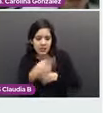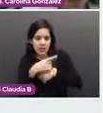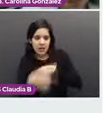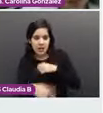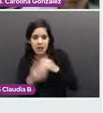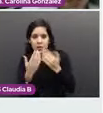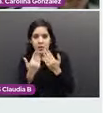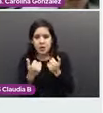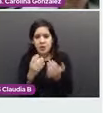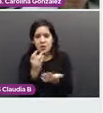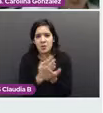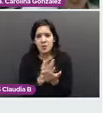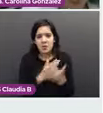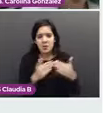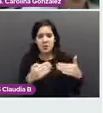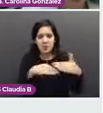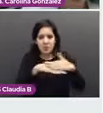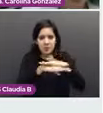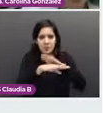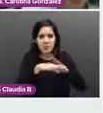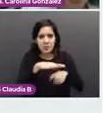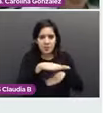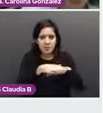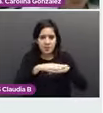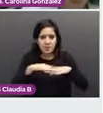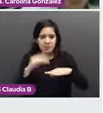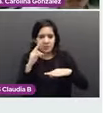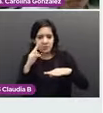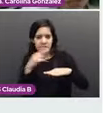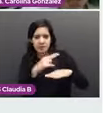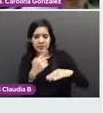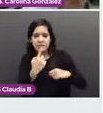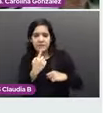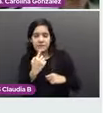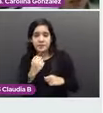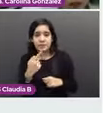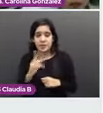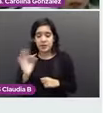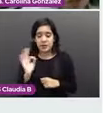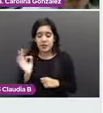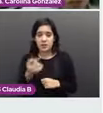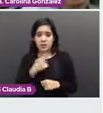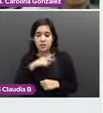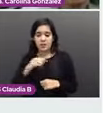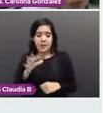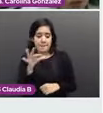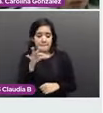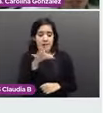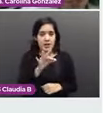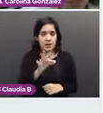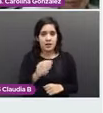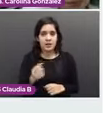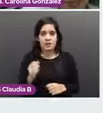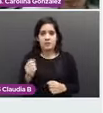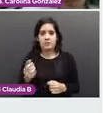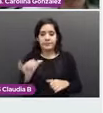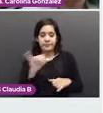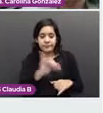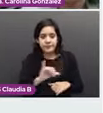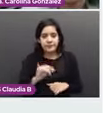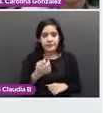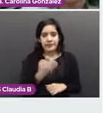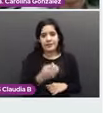epitelio. Pero si hacemos uso de ácido acético y yodo, vamos a observar cambios en este epitelio.